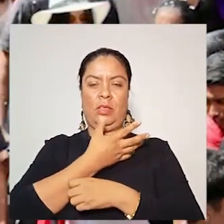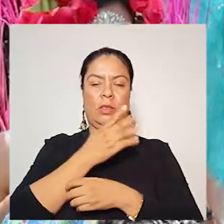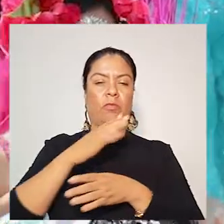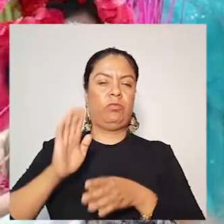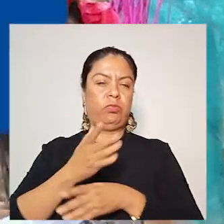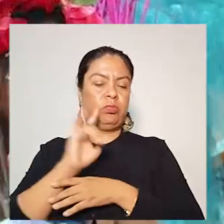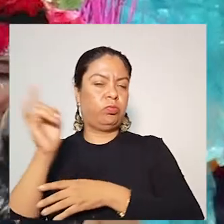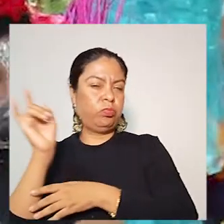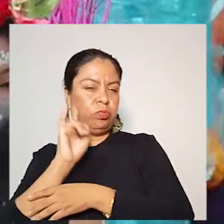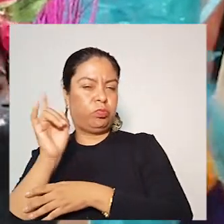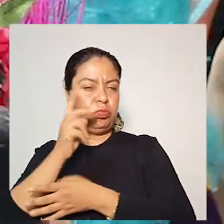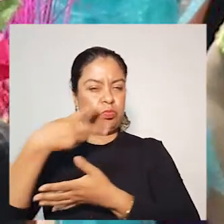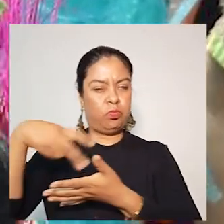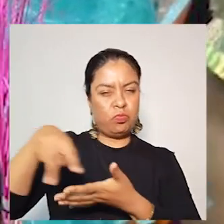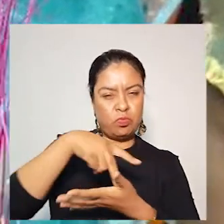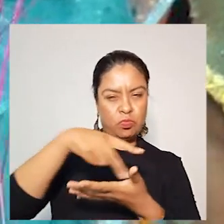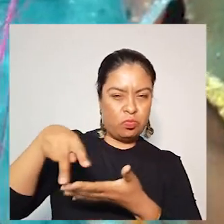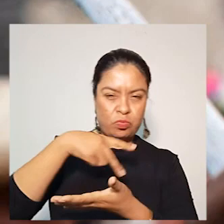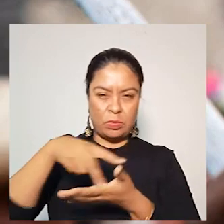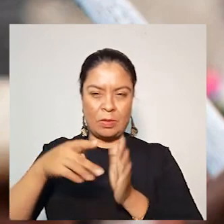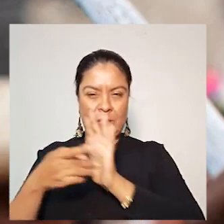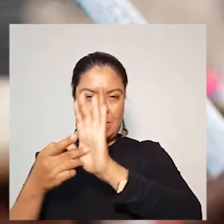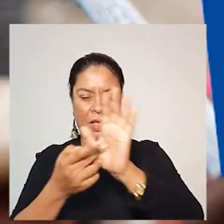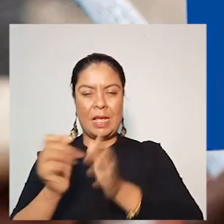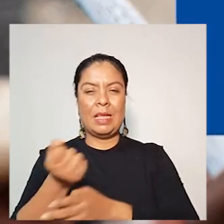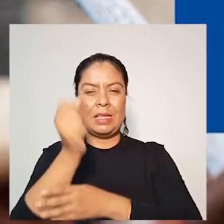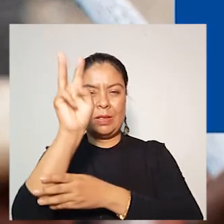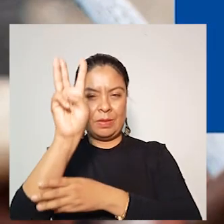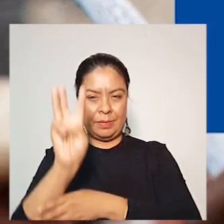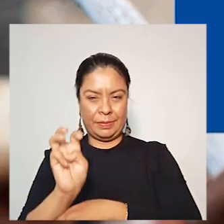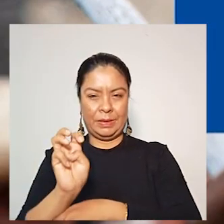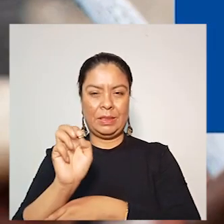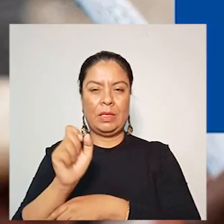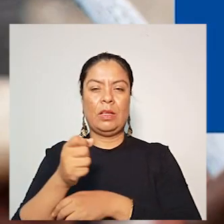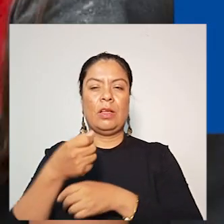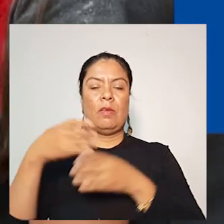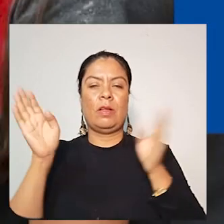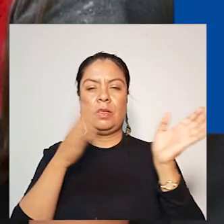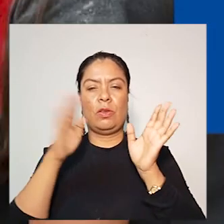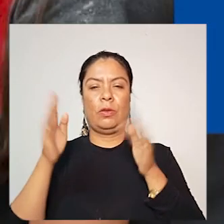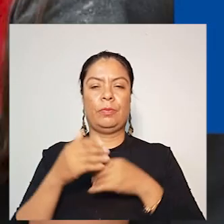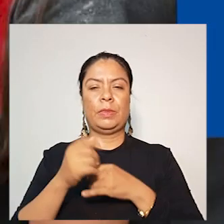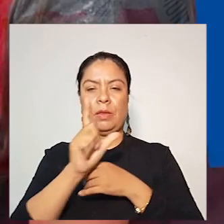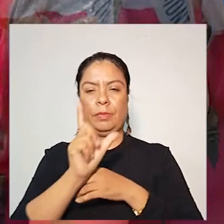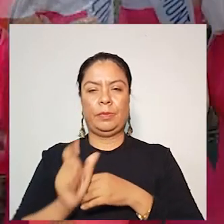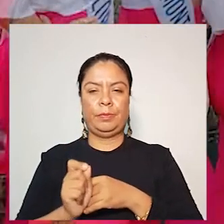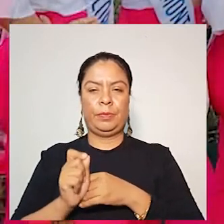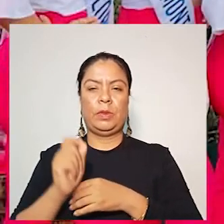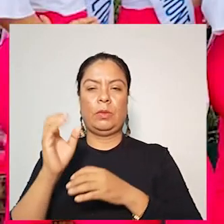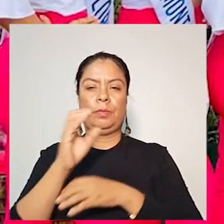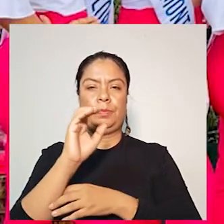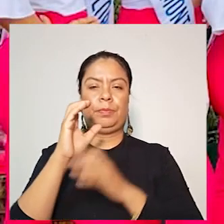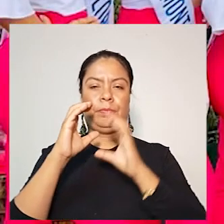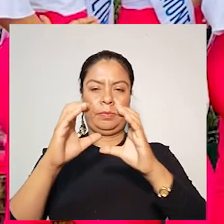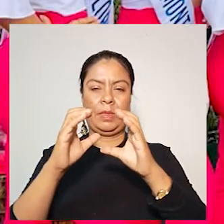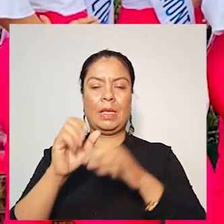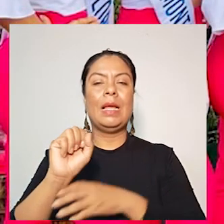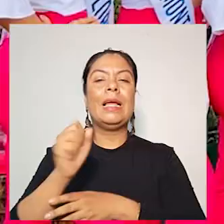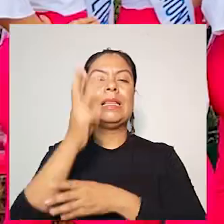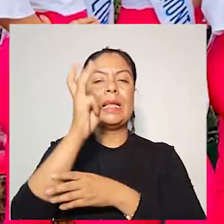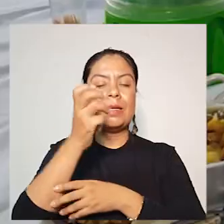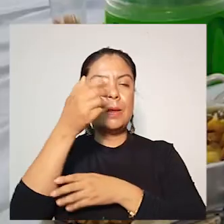de la música y bailes tradicionales, siendo el epicentro del XXVII Festival Folclórico del Pie de Monte Amazónico. Las trece